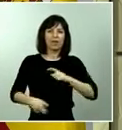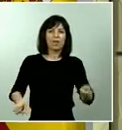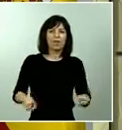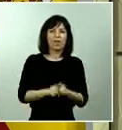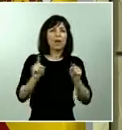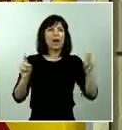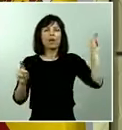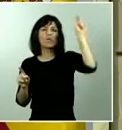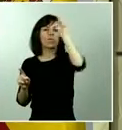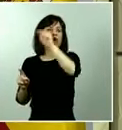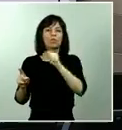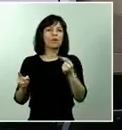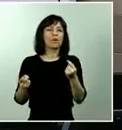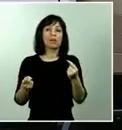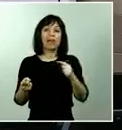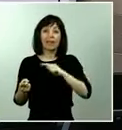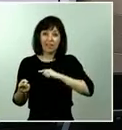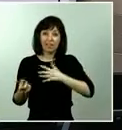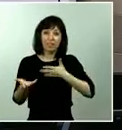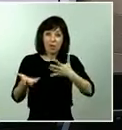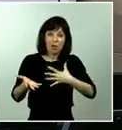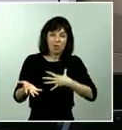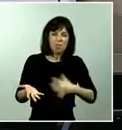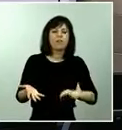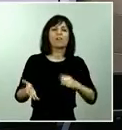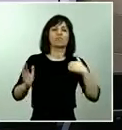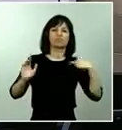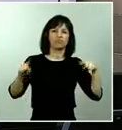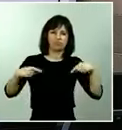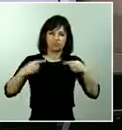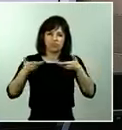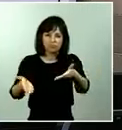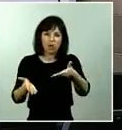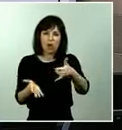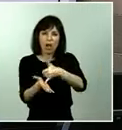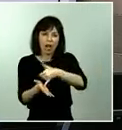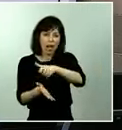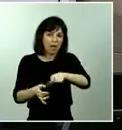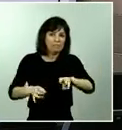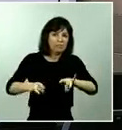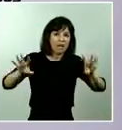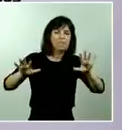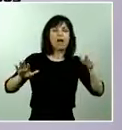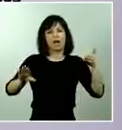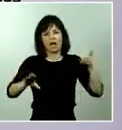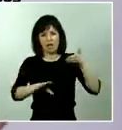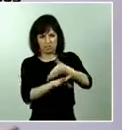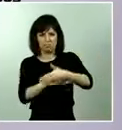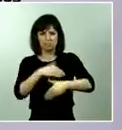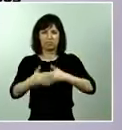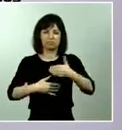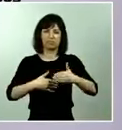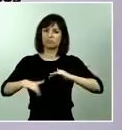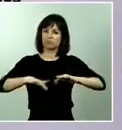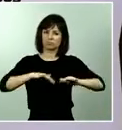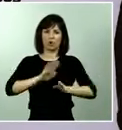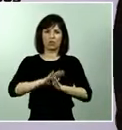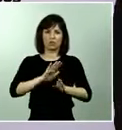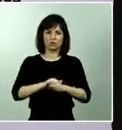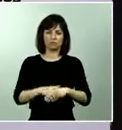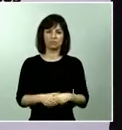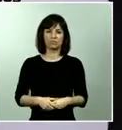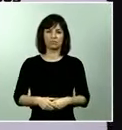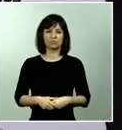donde el Ejército pueda ayudar, donde el Ejército pueda estar con los más vulnerables, allí hemos estado y vamos a seguir estando, ayudando en el traslado